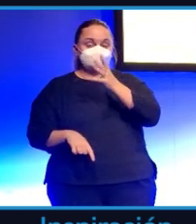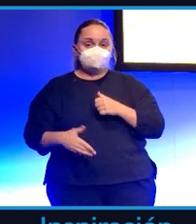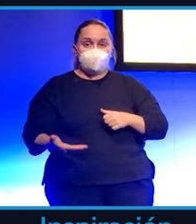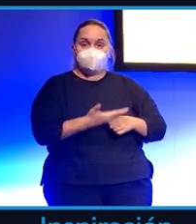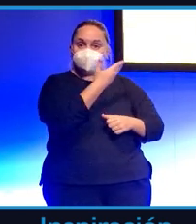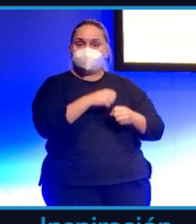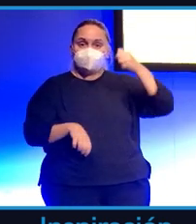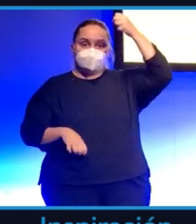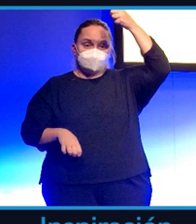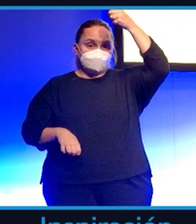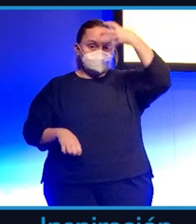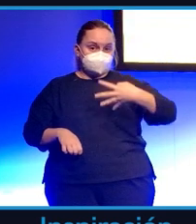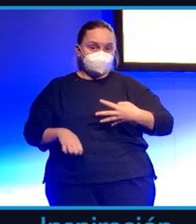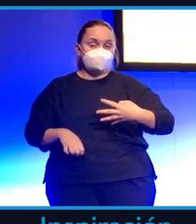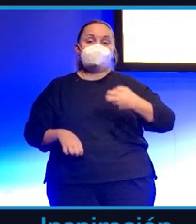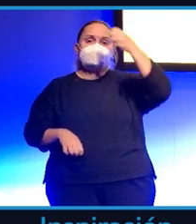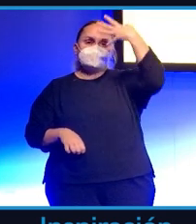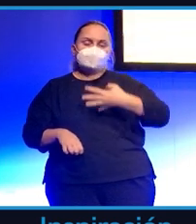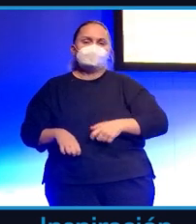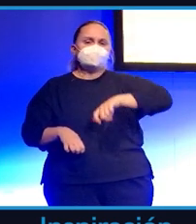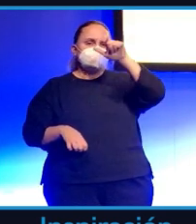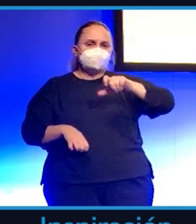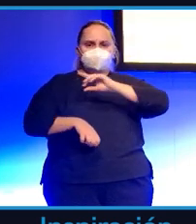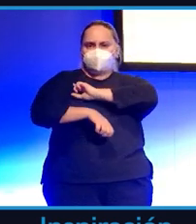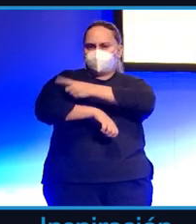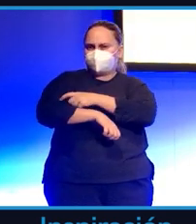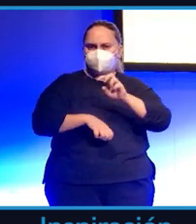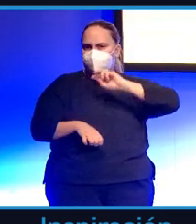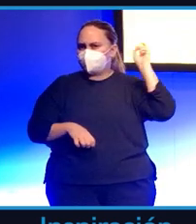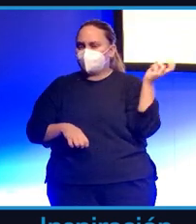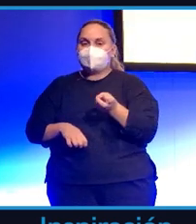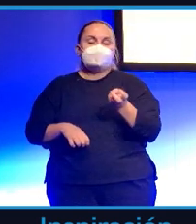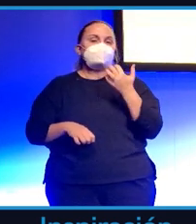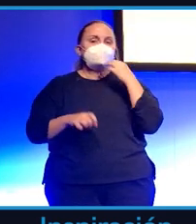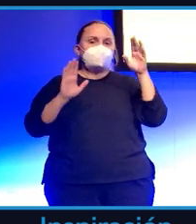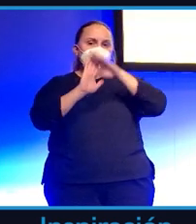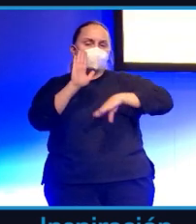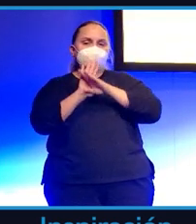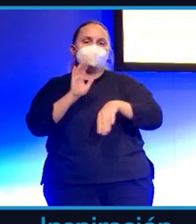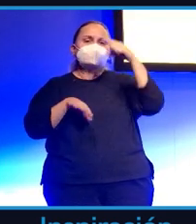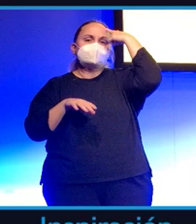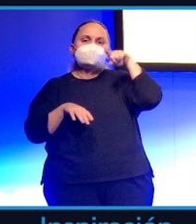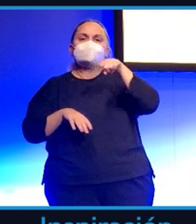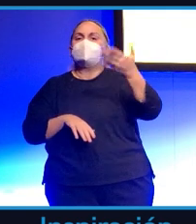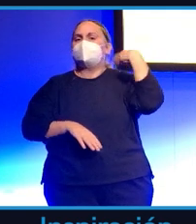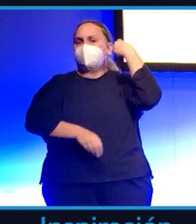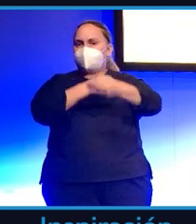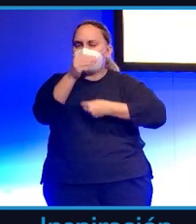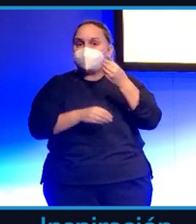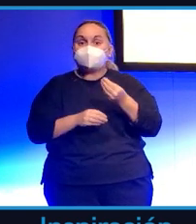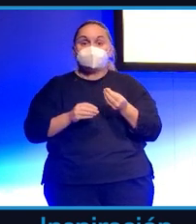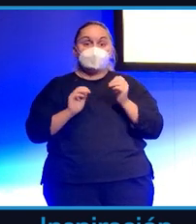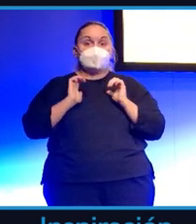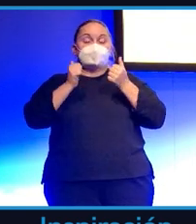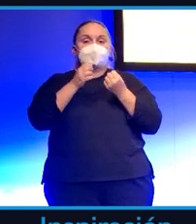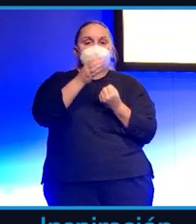de gente que no es de deporte, Facu Díaz, Ángel Martín, de ser lo que hicisteis, que empezó con sus informativos breves por las mañanas